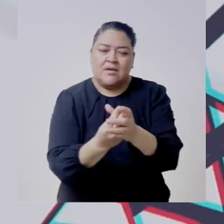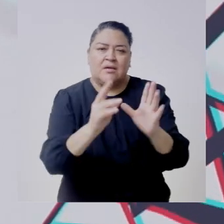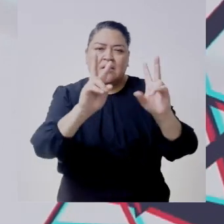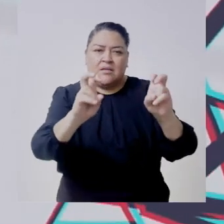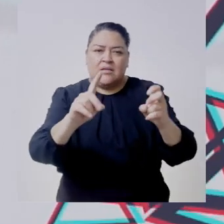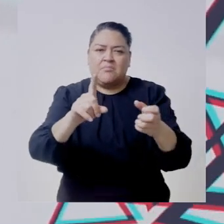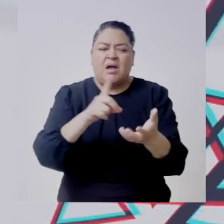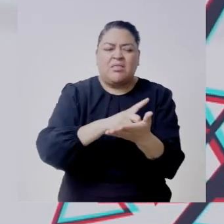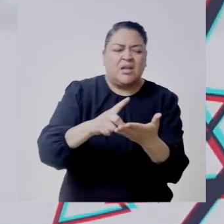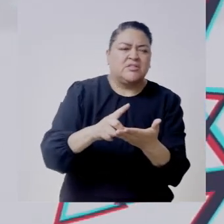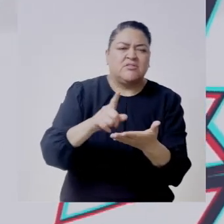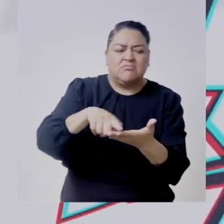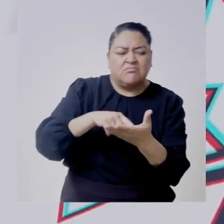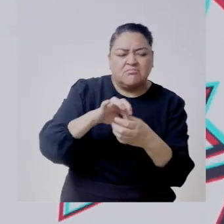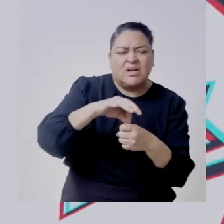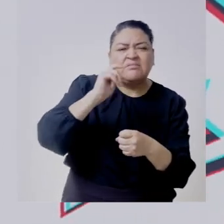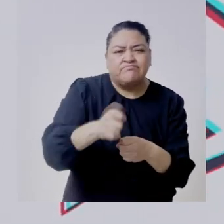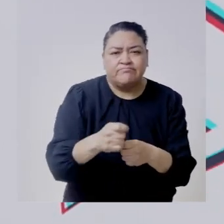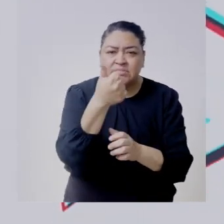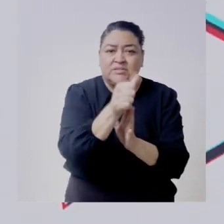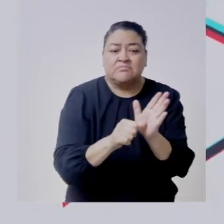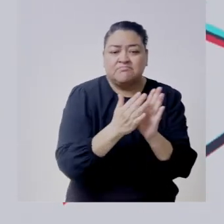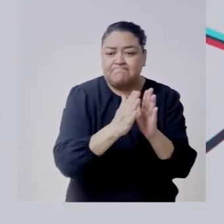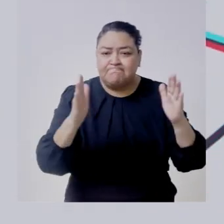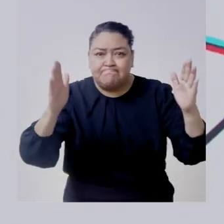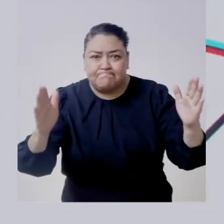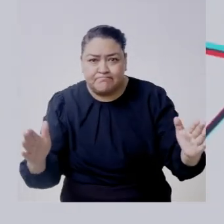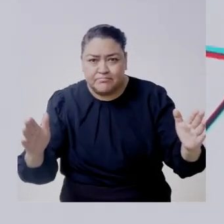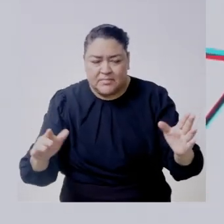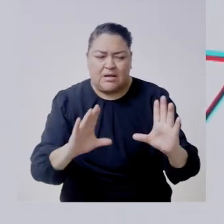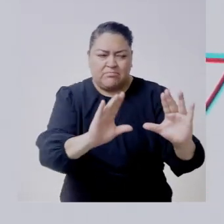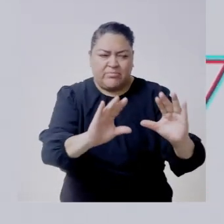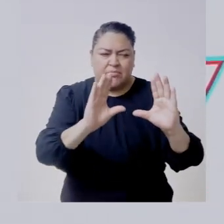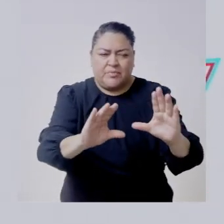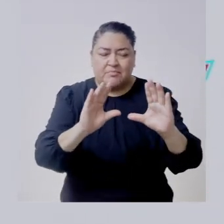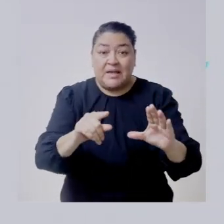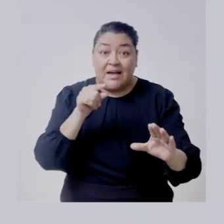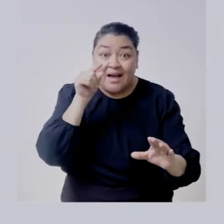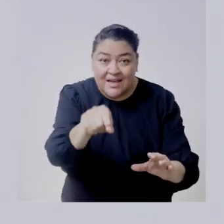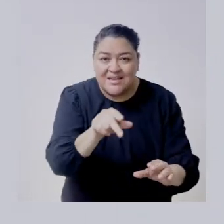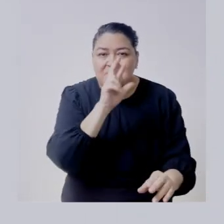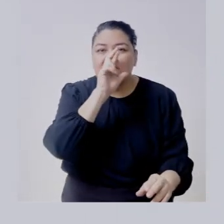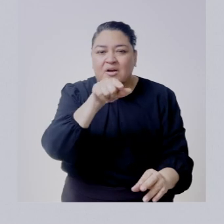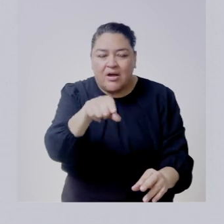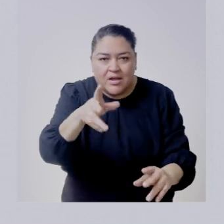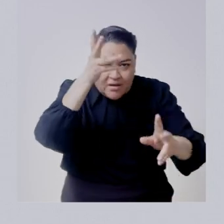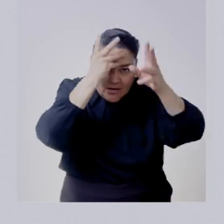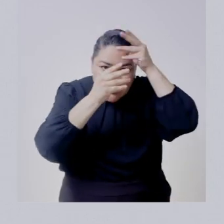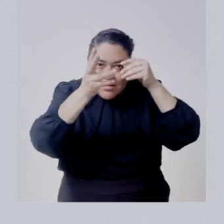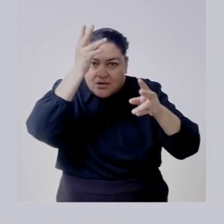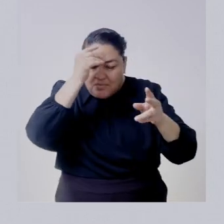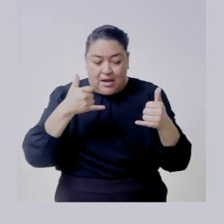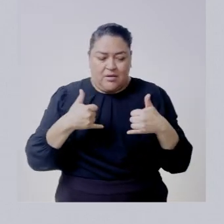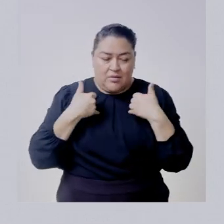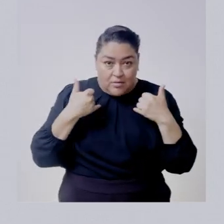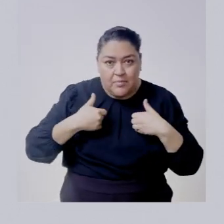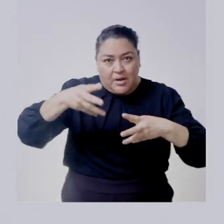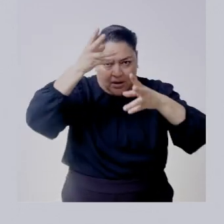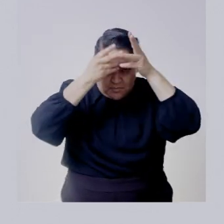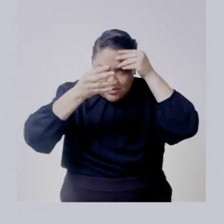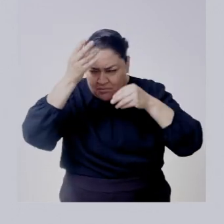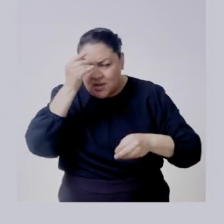den la materia de derecho electoral electoral en un semestre y pues obviamente que es ahí donde se van formando los